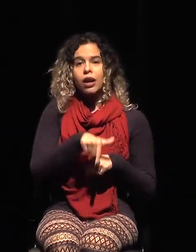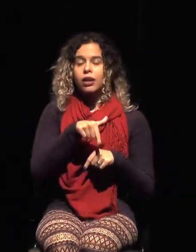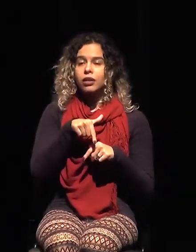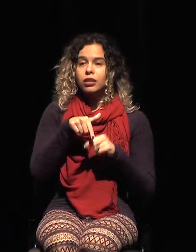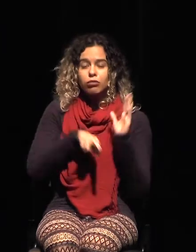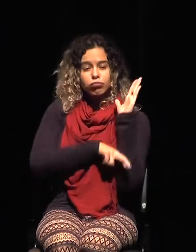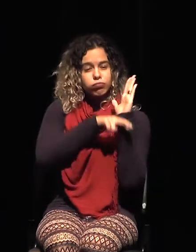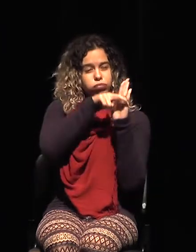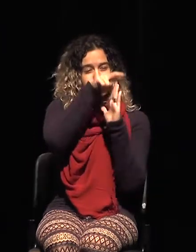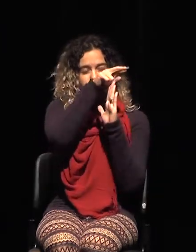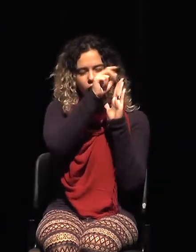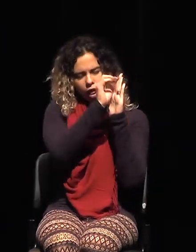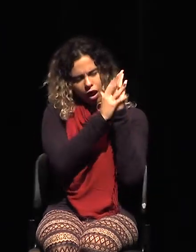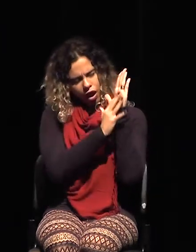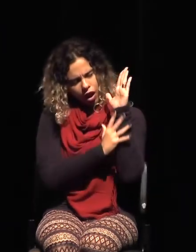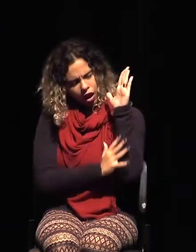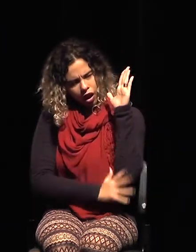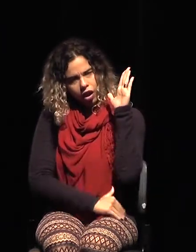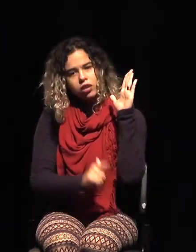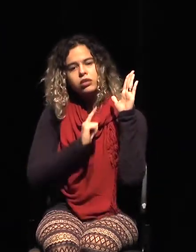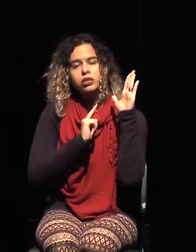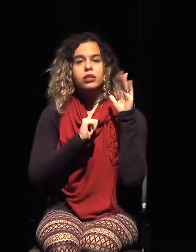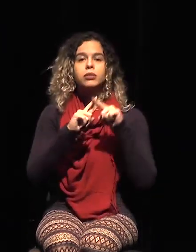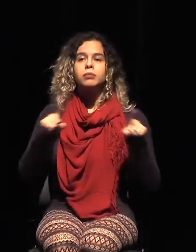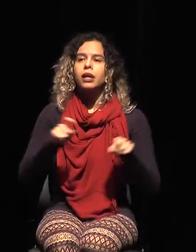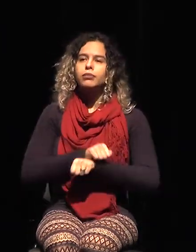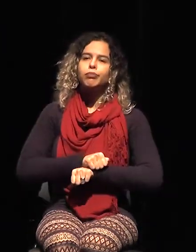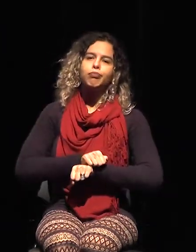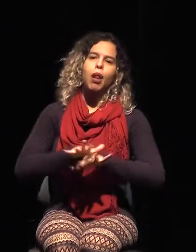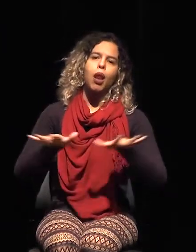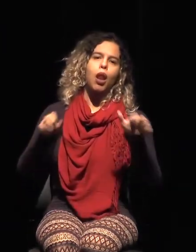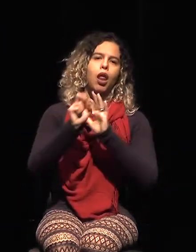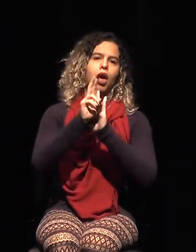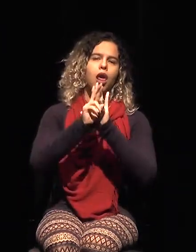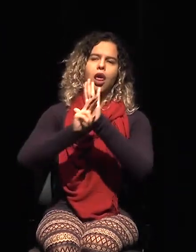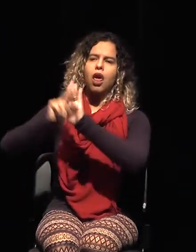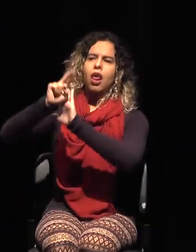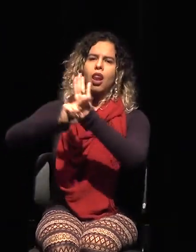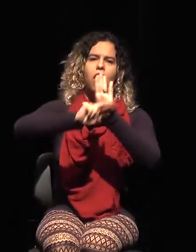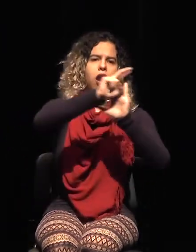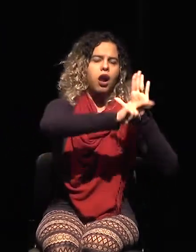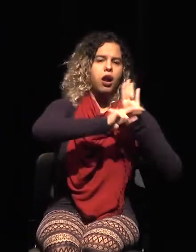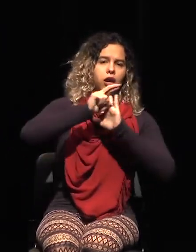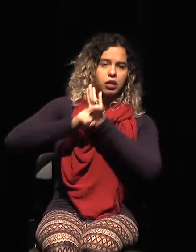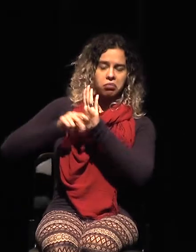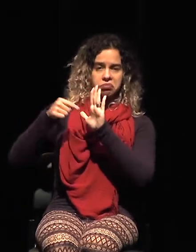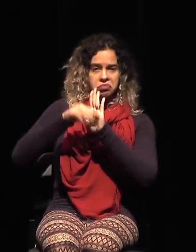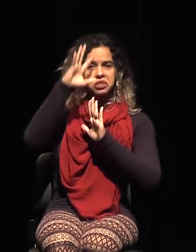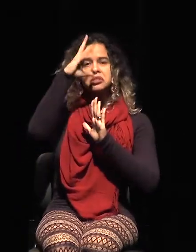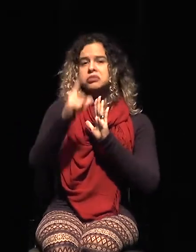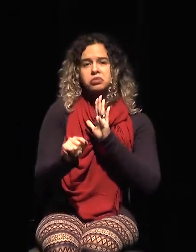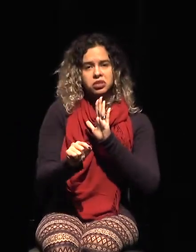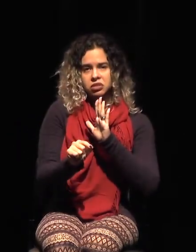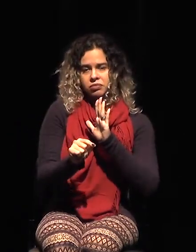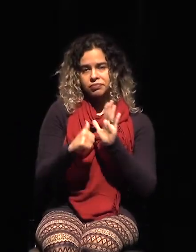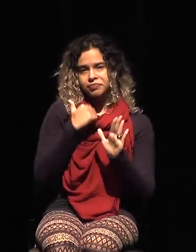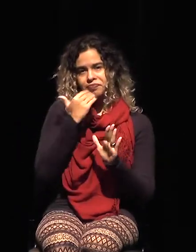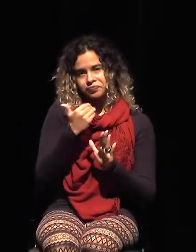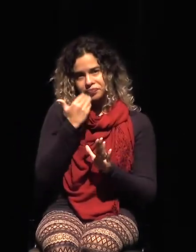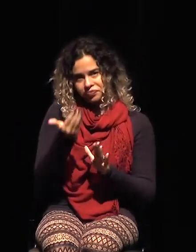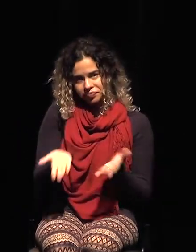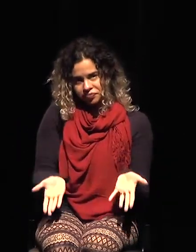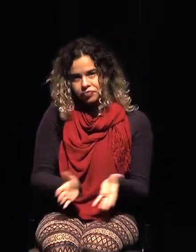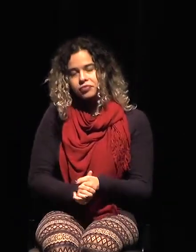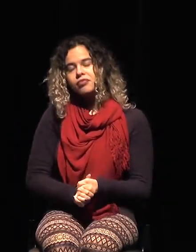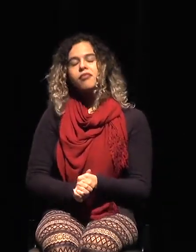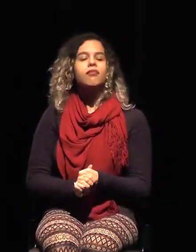hay una proliferación de reglas que muchas veces no llegan a ninguna parte, no llevan a ninguna parte. Yo diría,